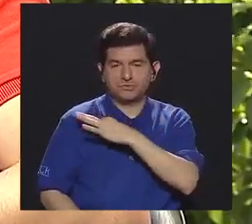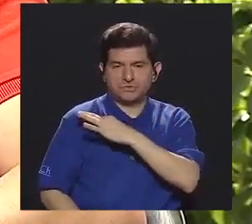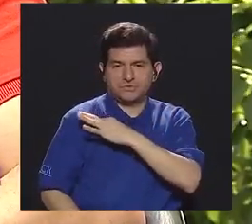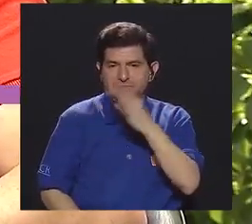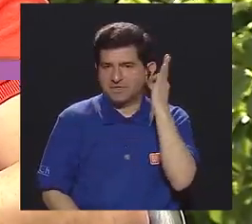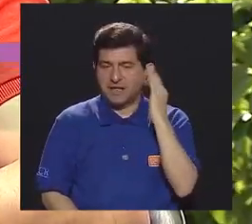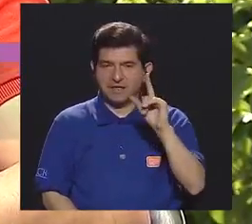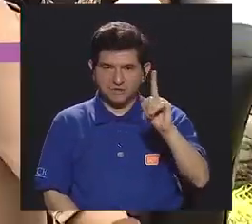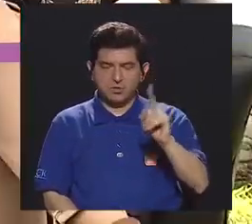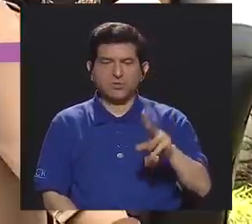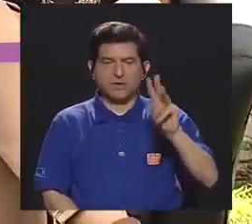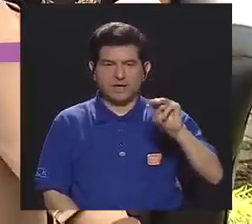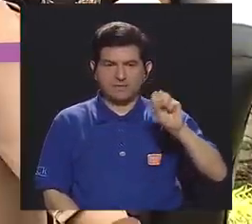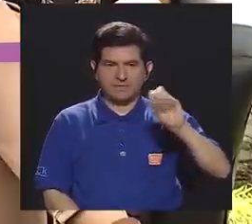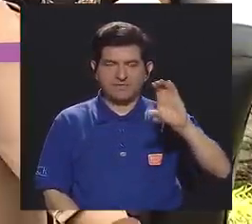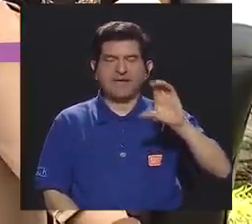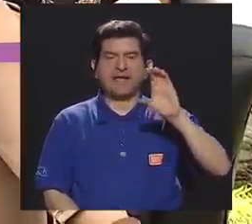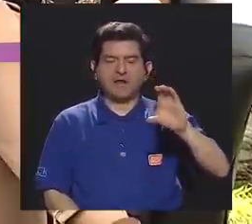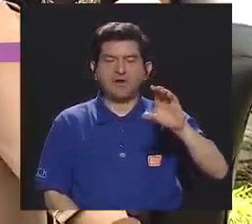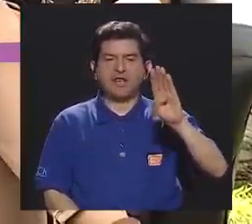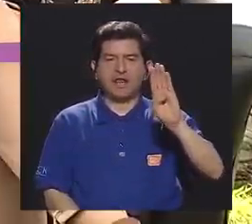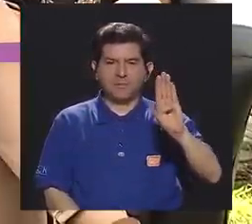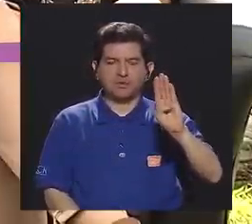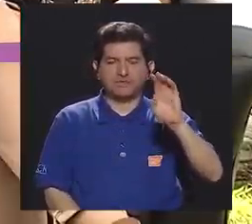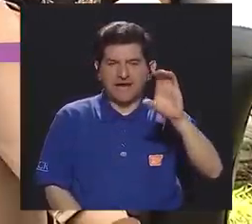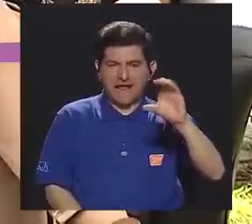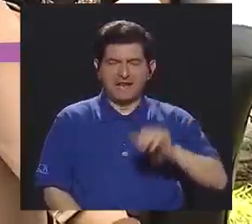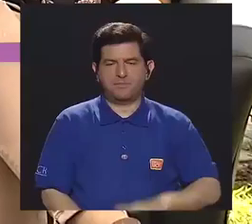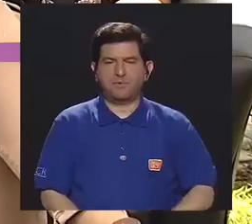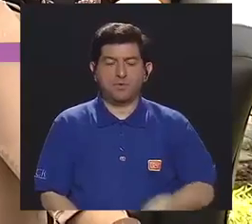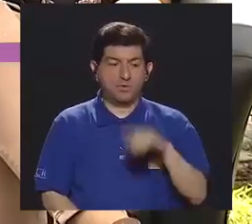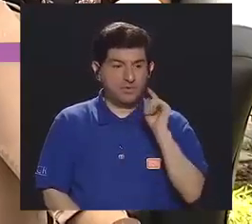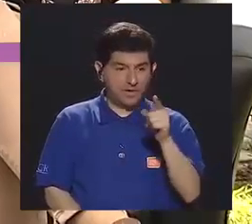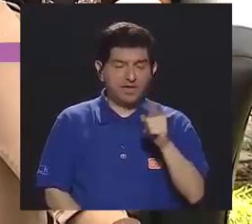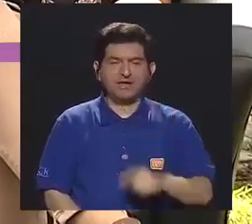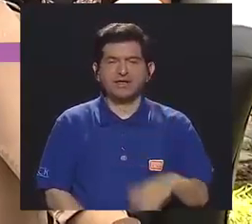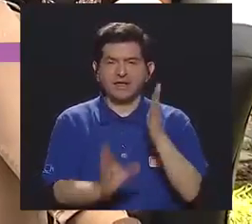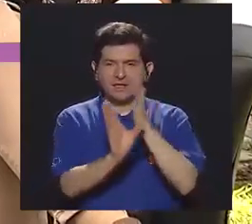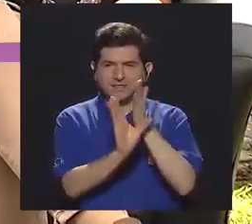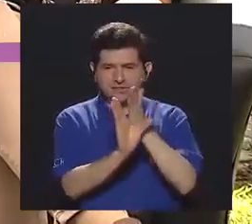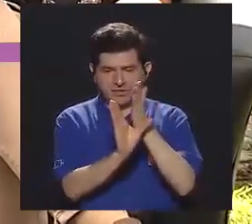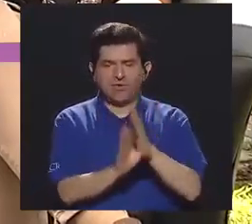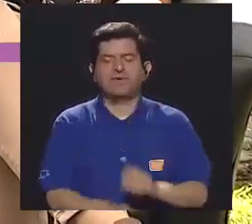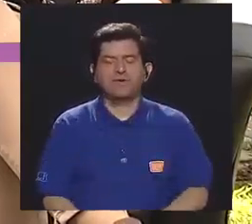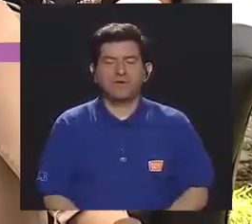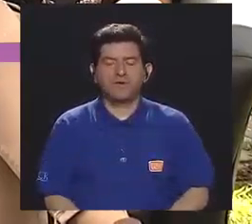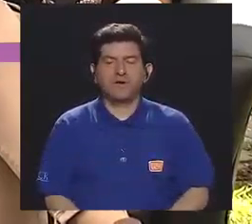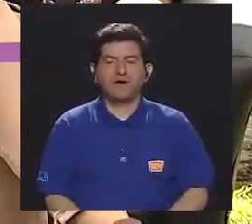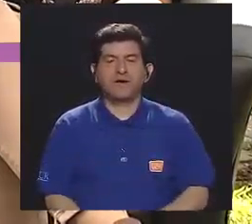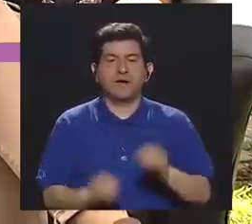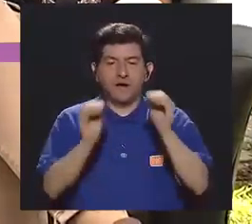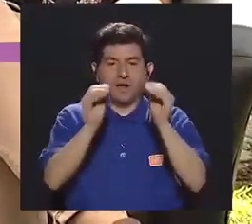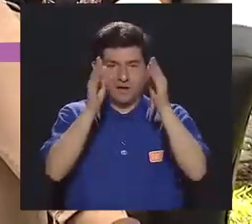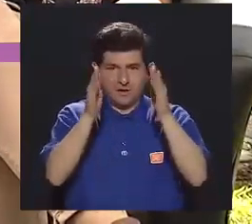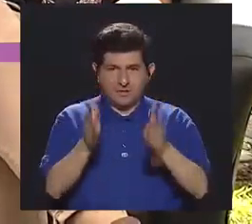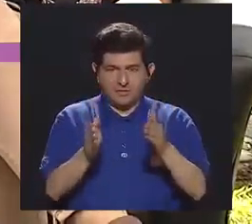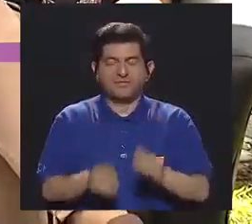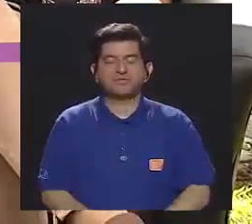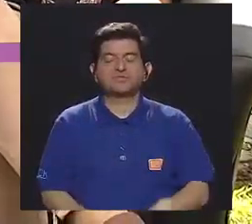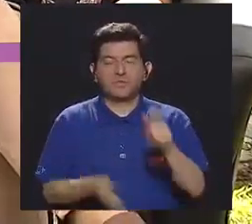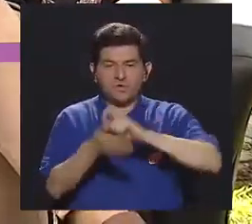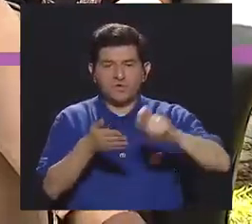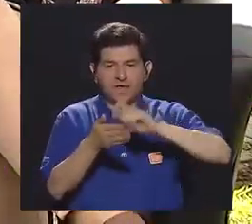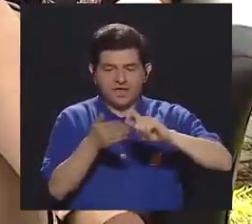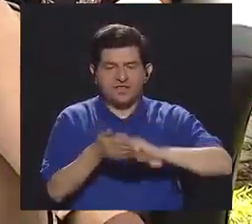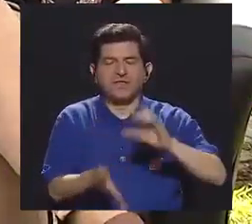la presencia de dos invitadas. Una de ellas es la máster Carolina Bosa Calvo, quien es psicóloga clínica, docente de la Escuela